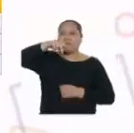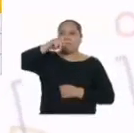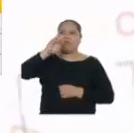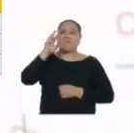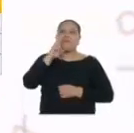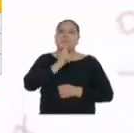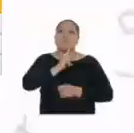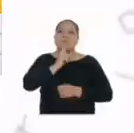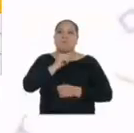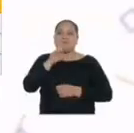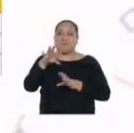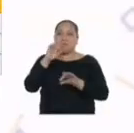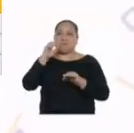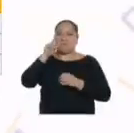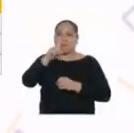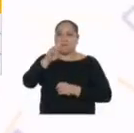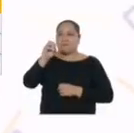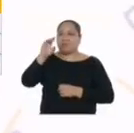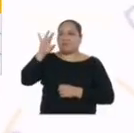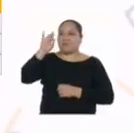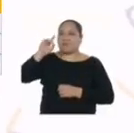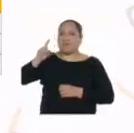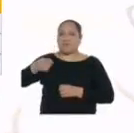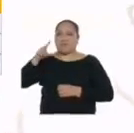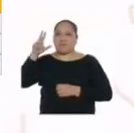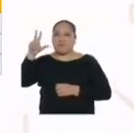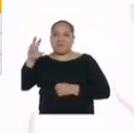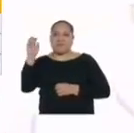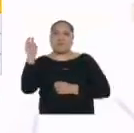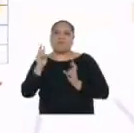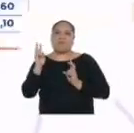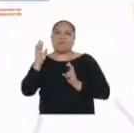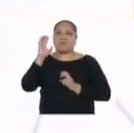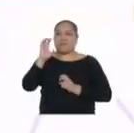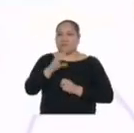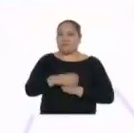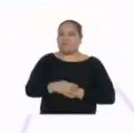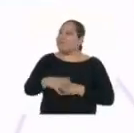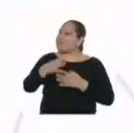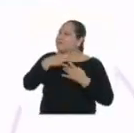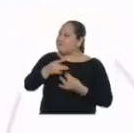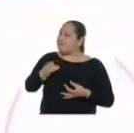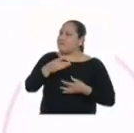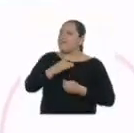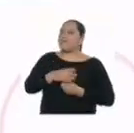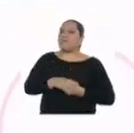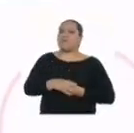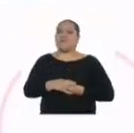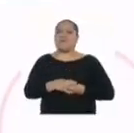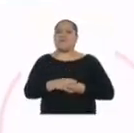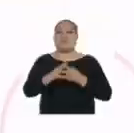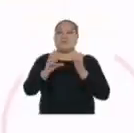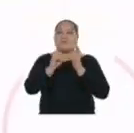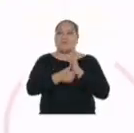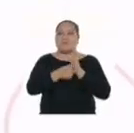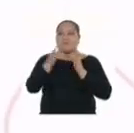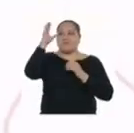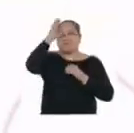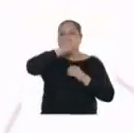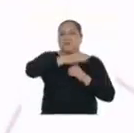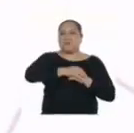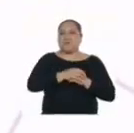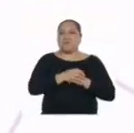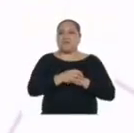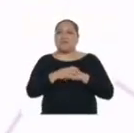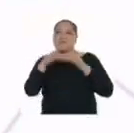encontraremos 108.30 miligramos de vitamina C. ¡Qué interesante! Y luego, busco